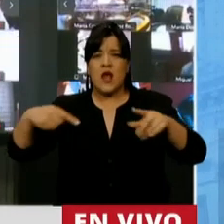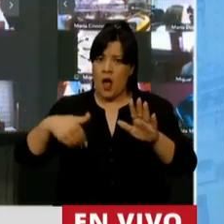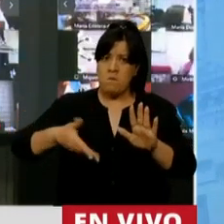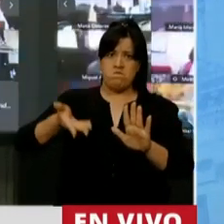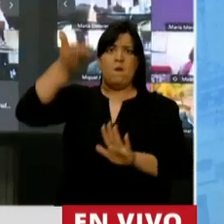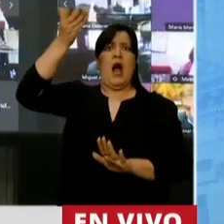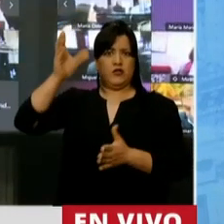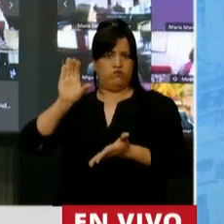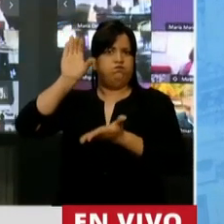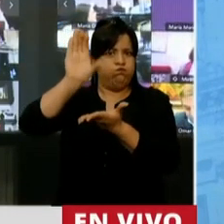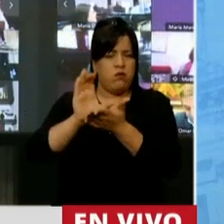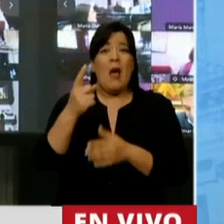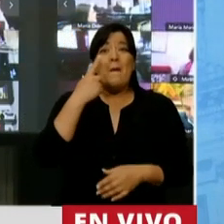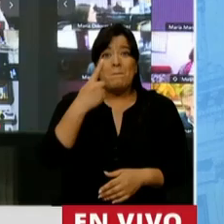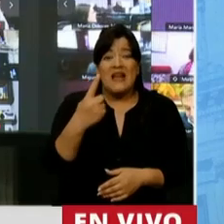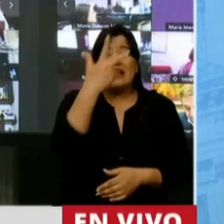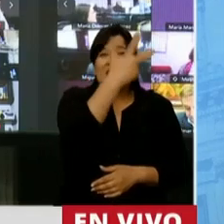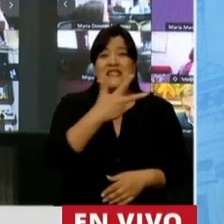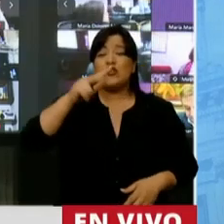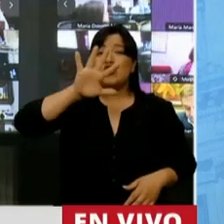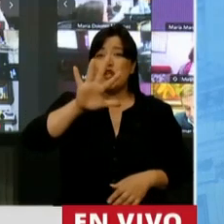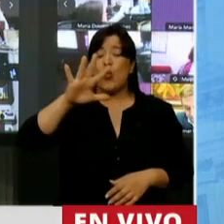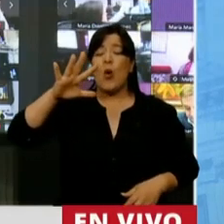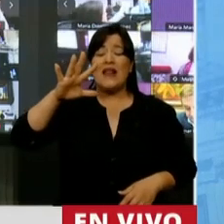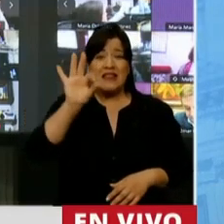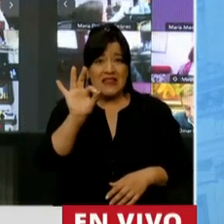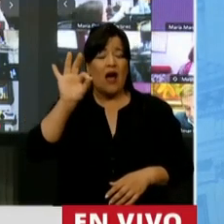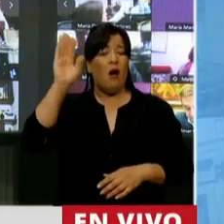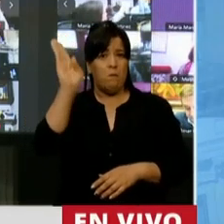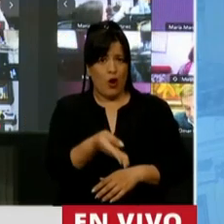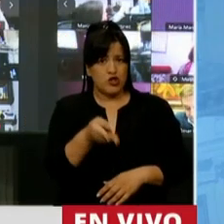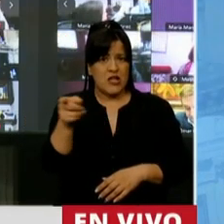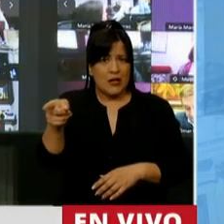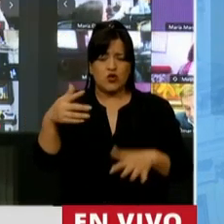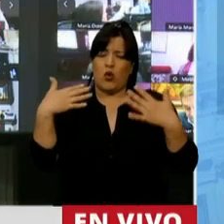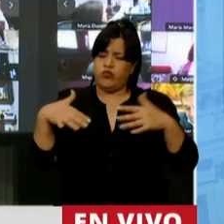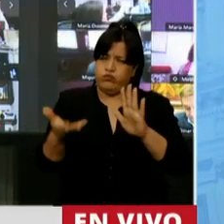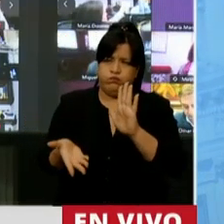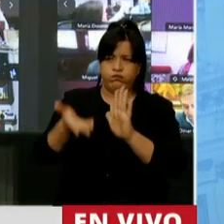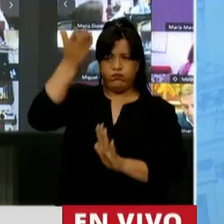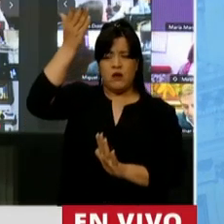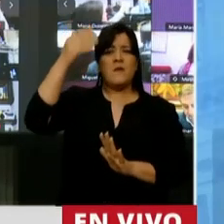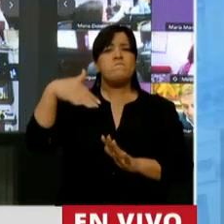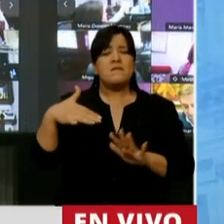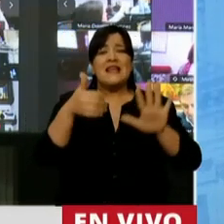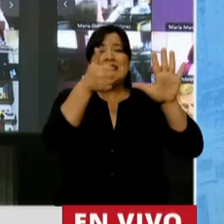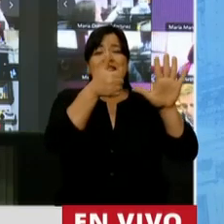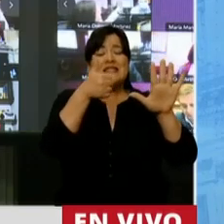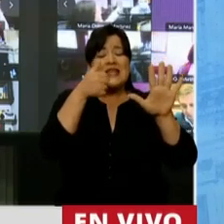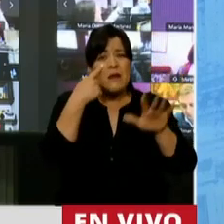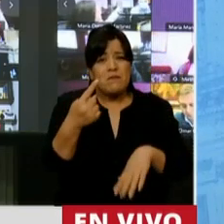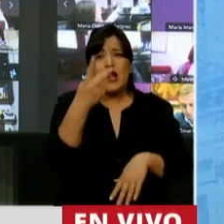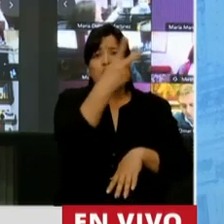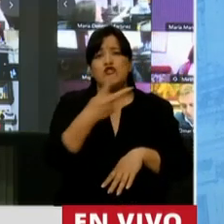Estamos hablando de 1.350%, una suma superior a los 6.200